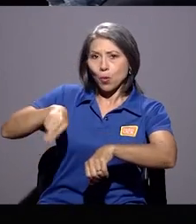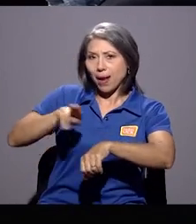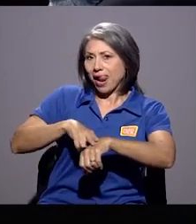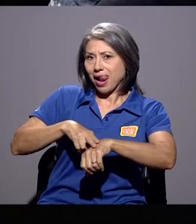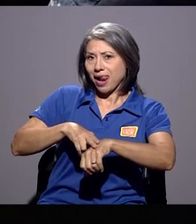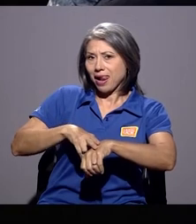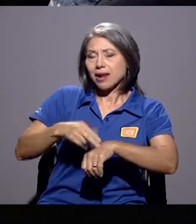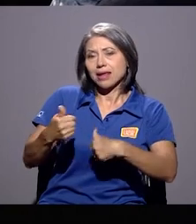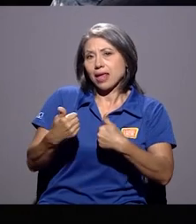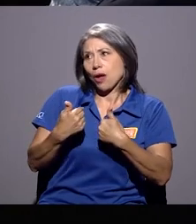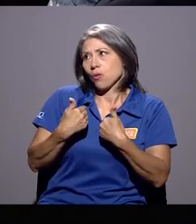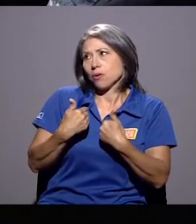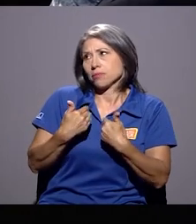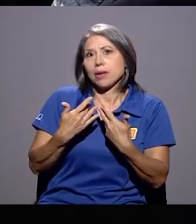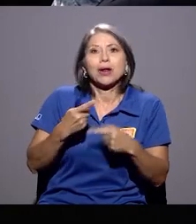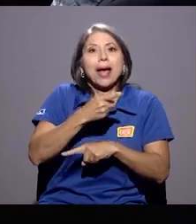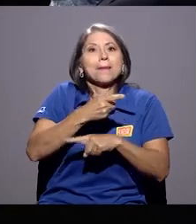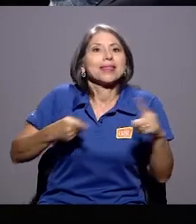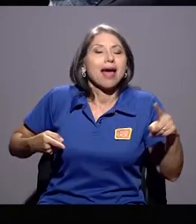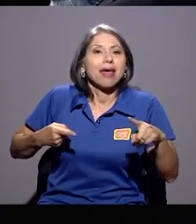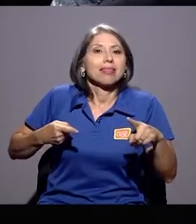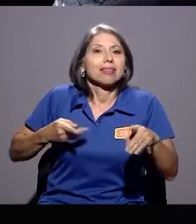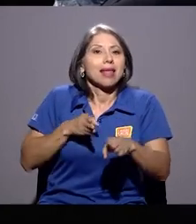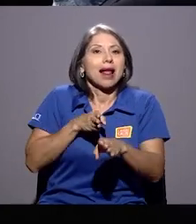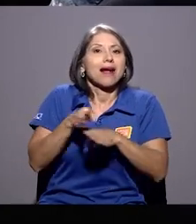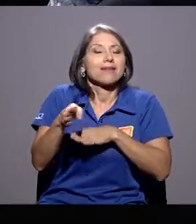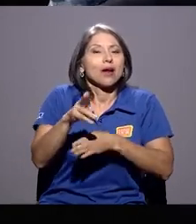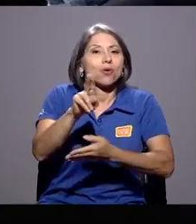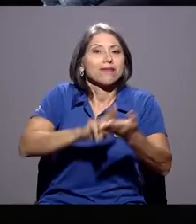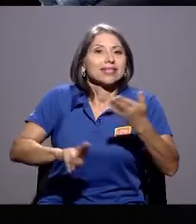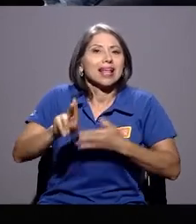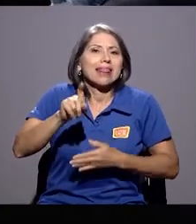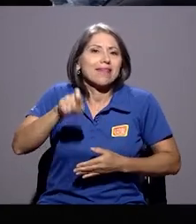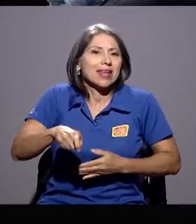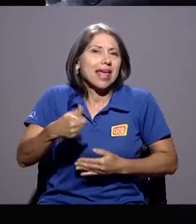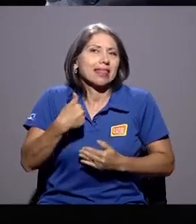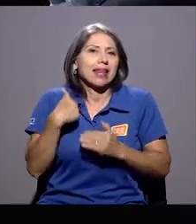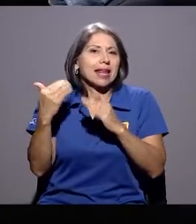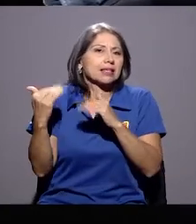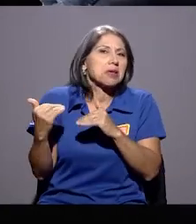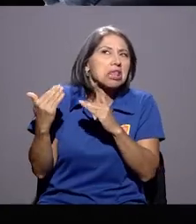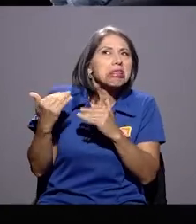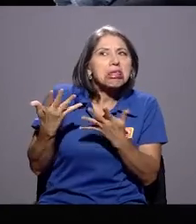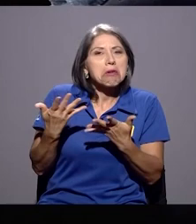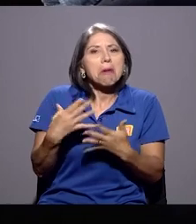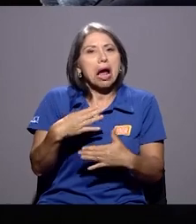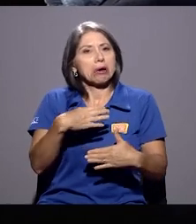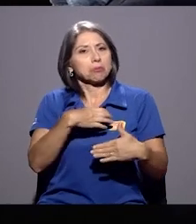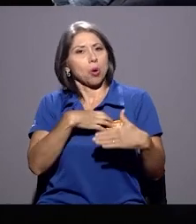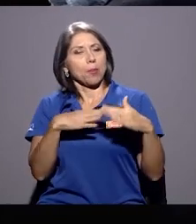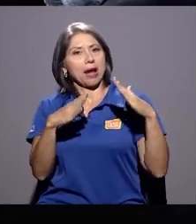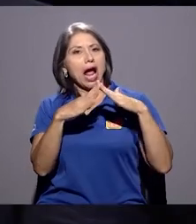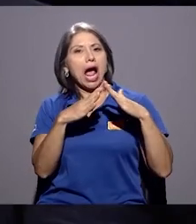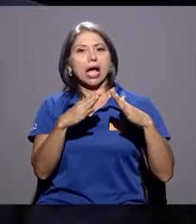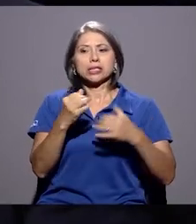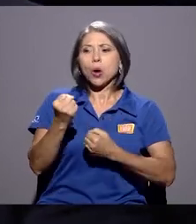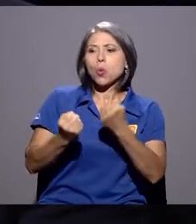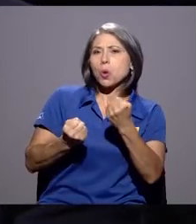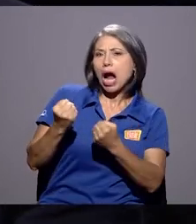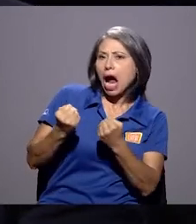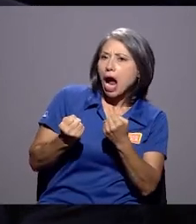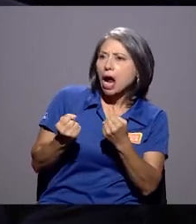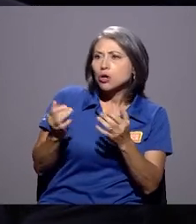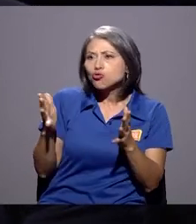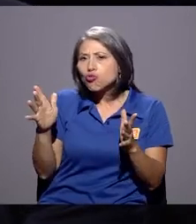uno tenga, digamos, a mitad de carrera universitaria debería tener una expectativa, tener una casa propia, un carro, digamos, de un